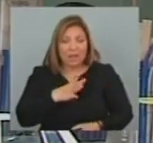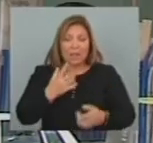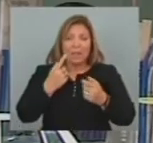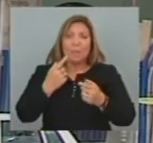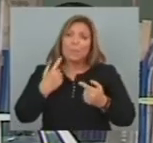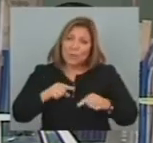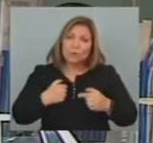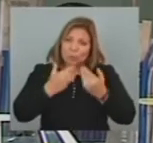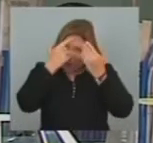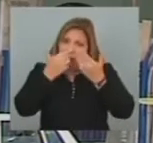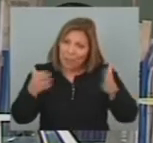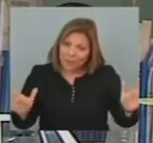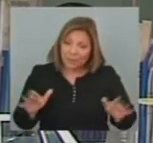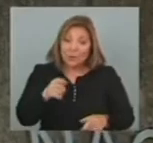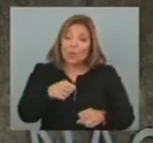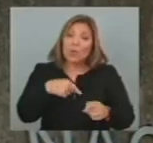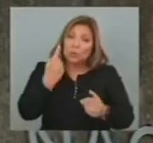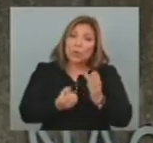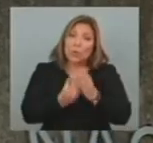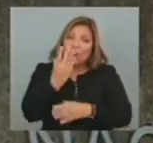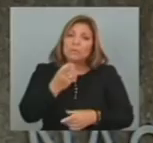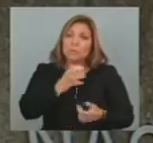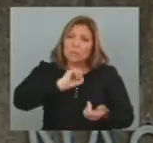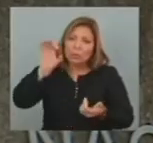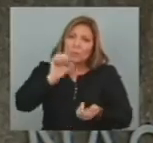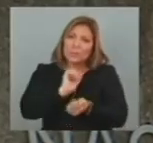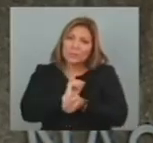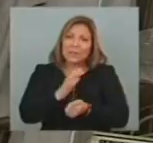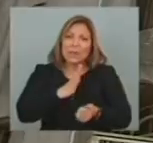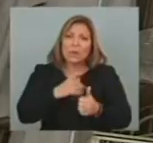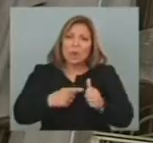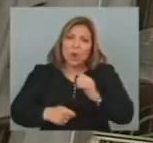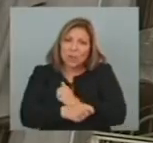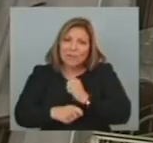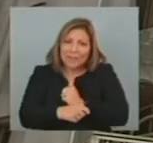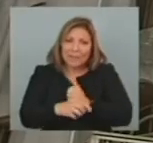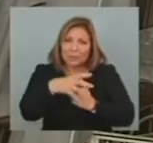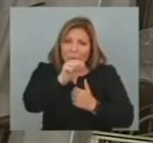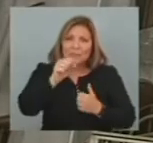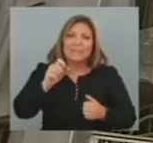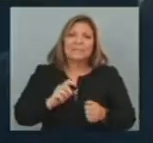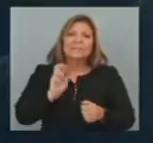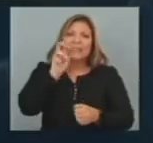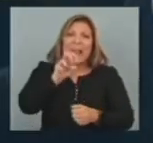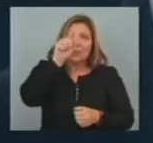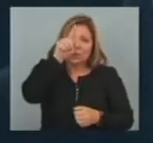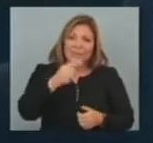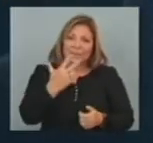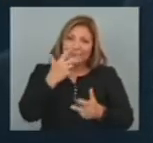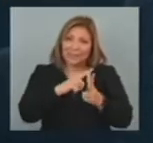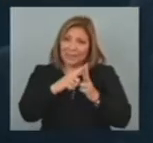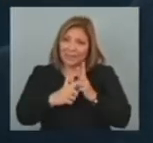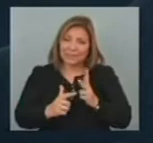parte Enrique Cannon Confirmó nuevos procesamientos En un destacado caso De contrabando En el departamento De Salto Tres personas